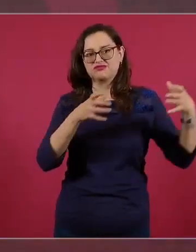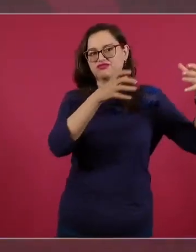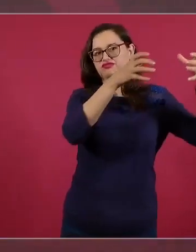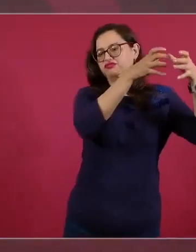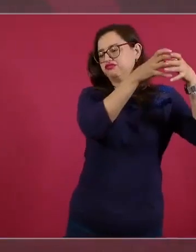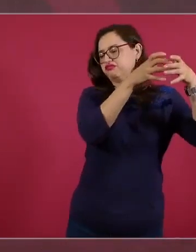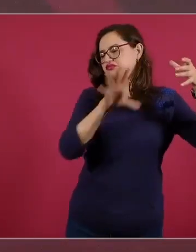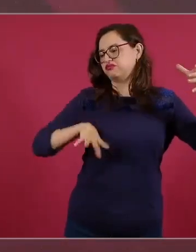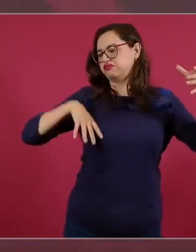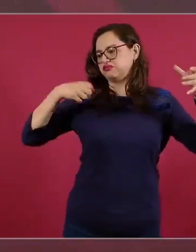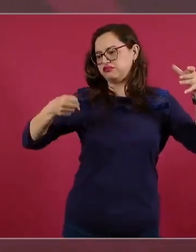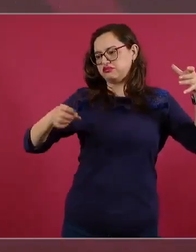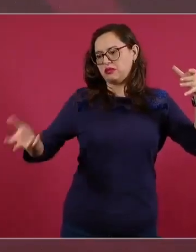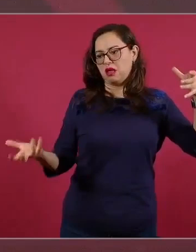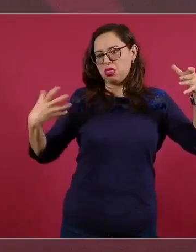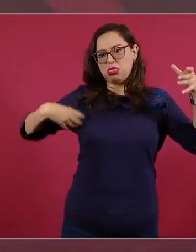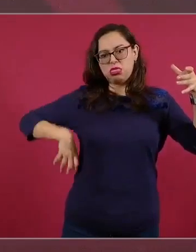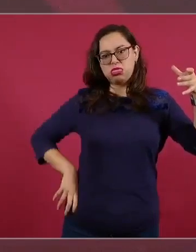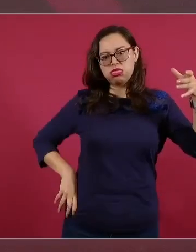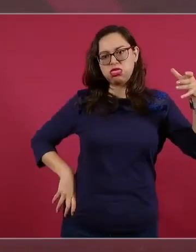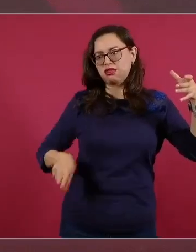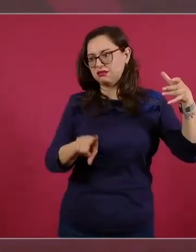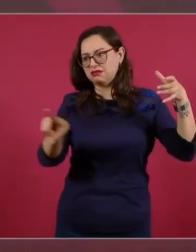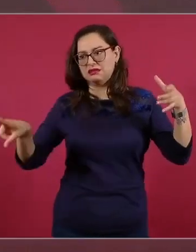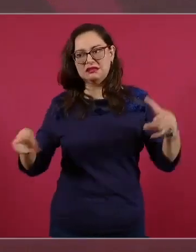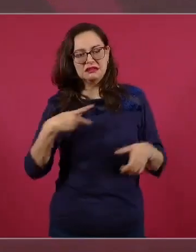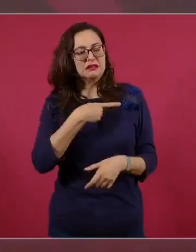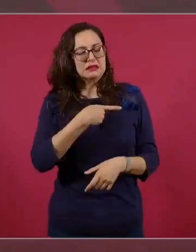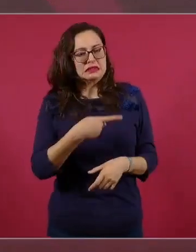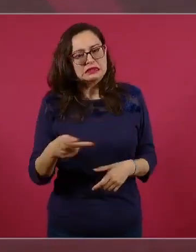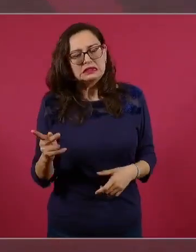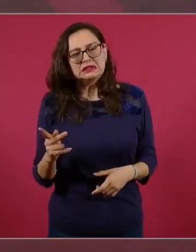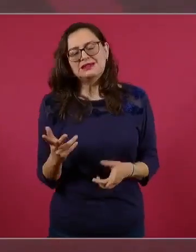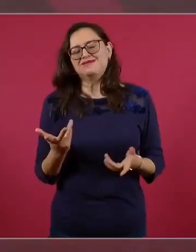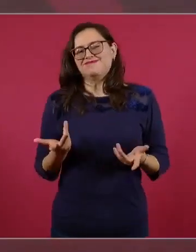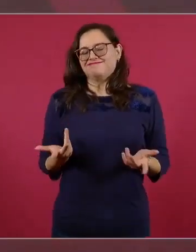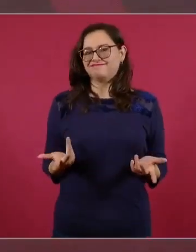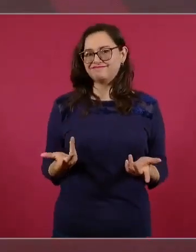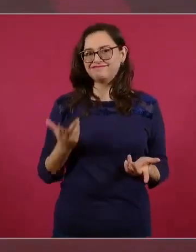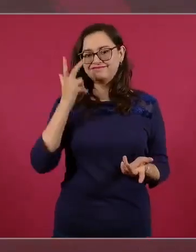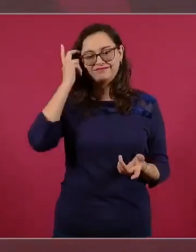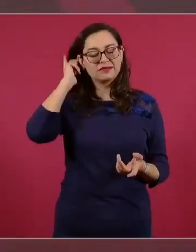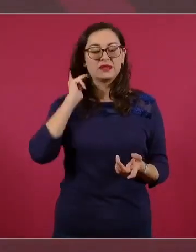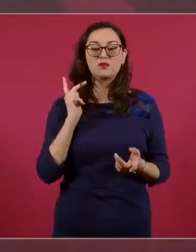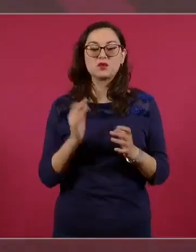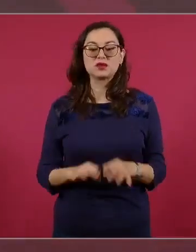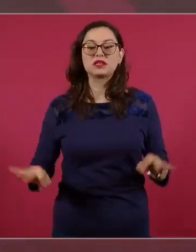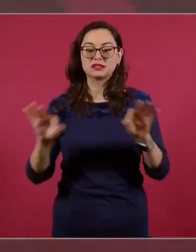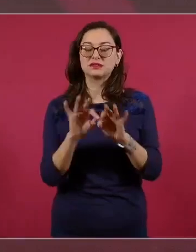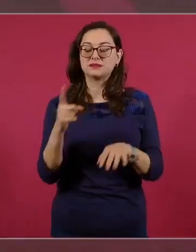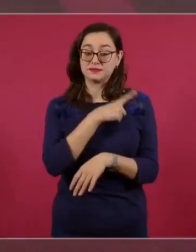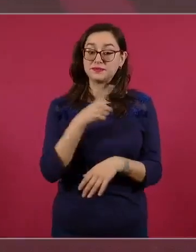que sí tiene que haber una renovación en